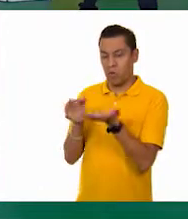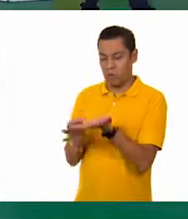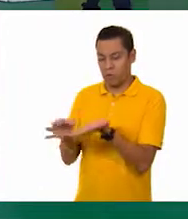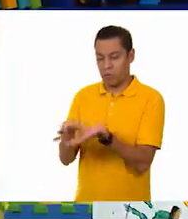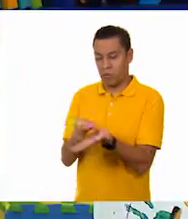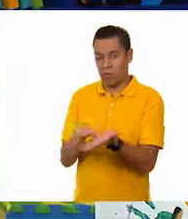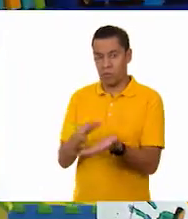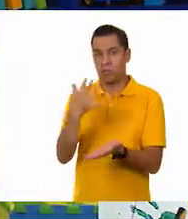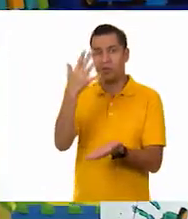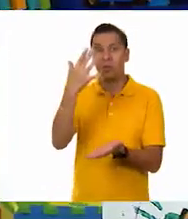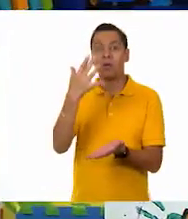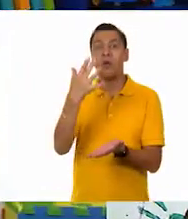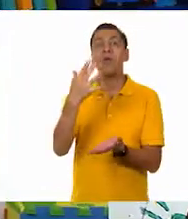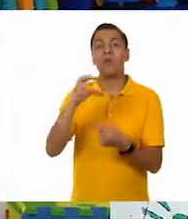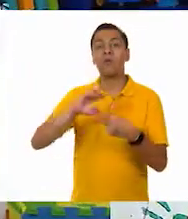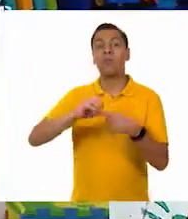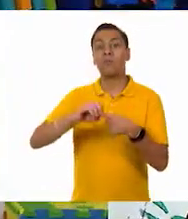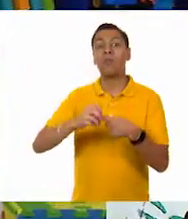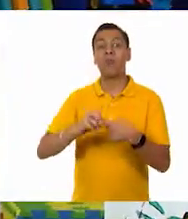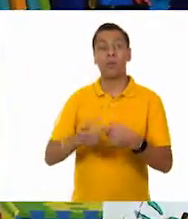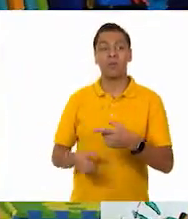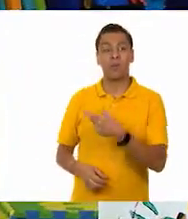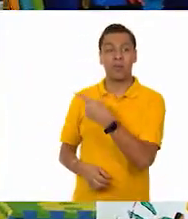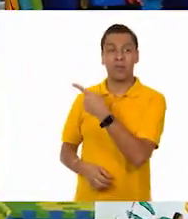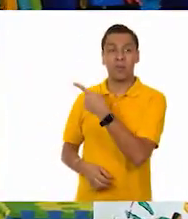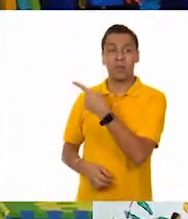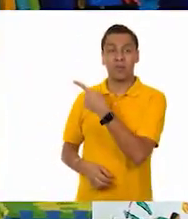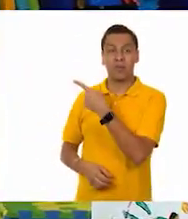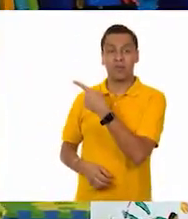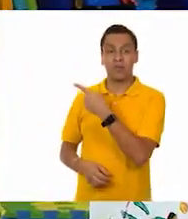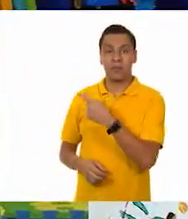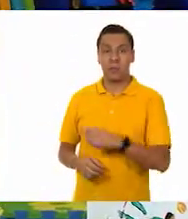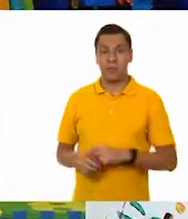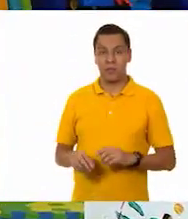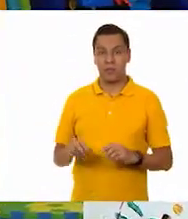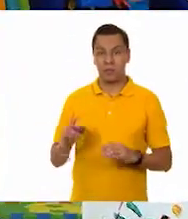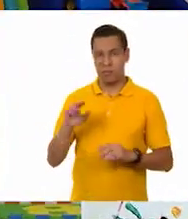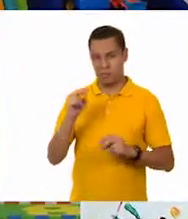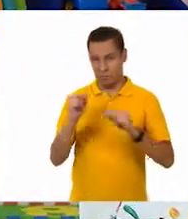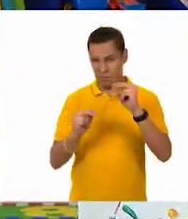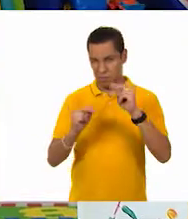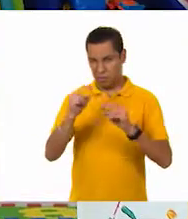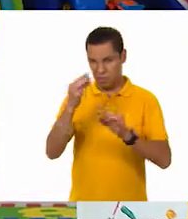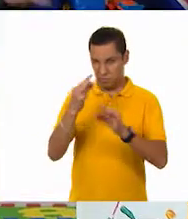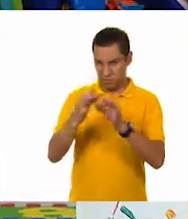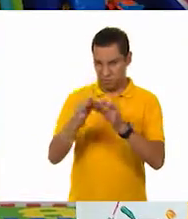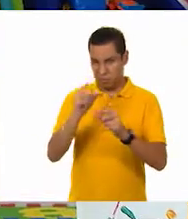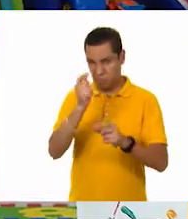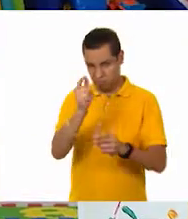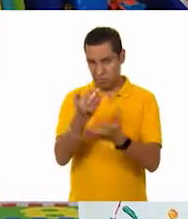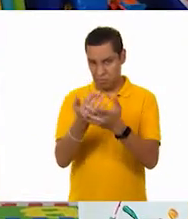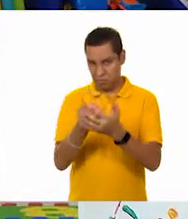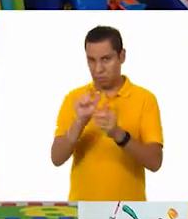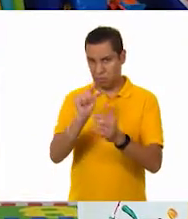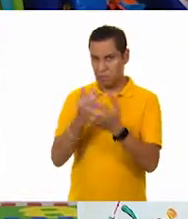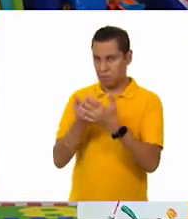Ok, veamos. ¡Ah! ¿Qué dicen en casa? A ver, está temblando mucho todavía. La sosteremos así.